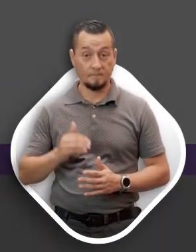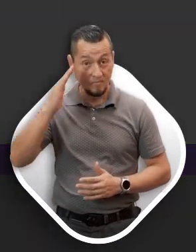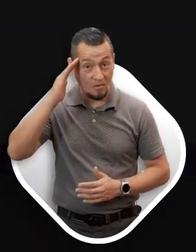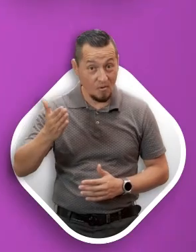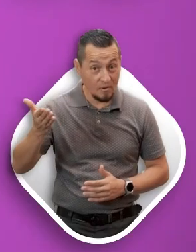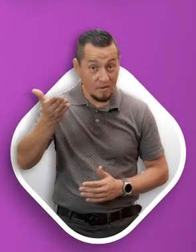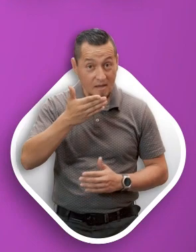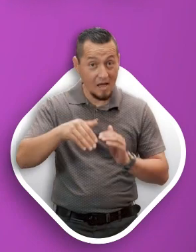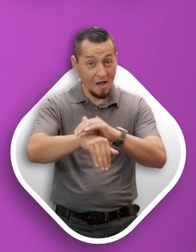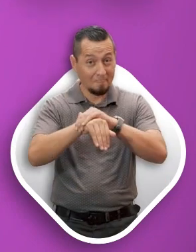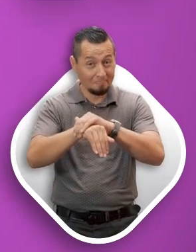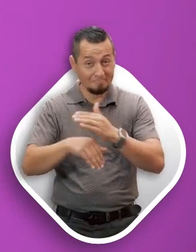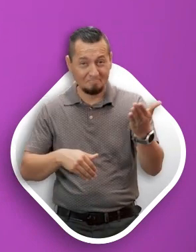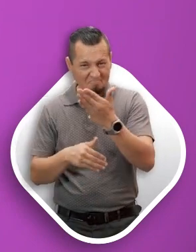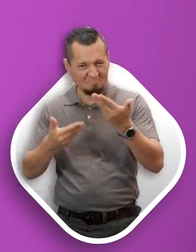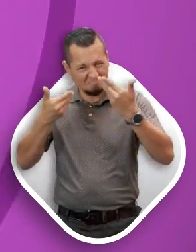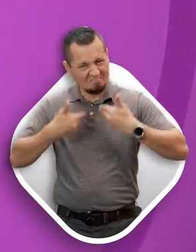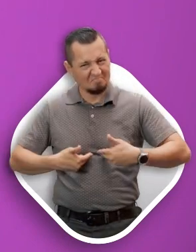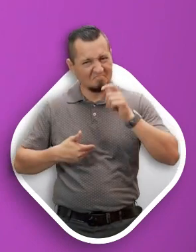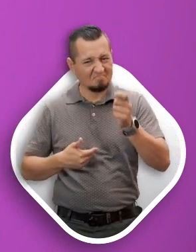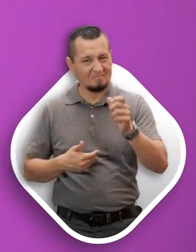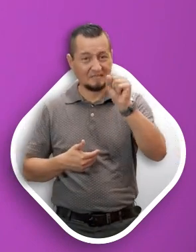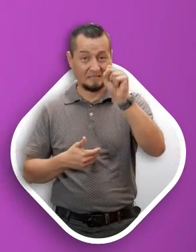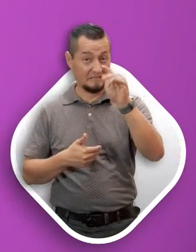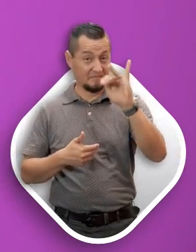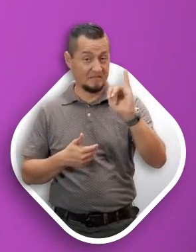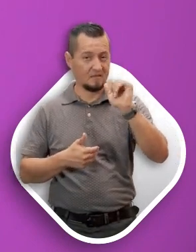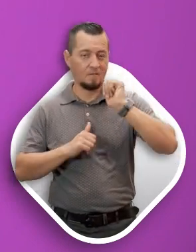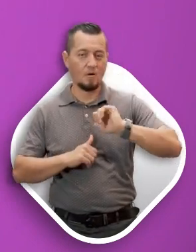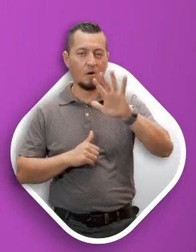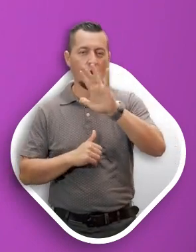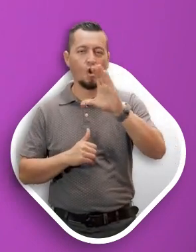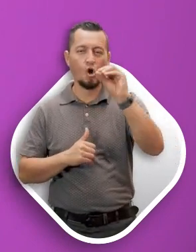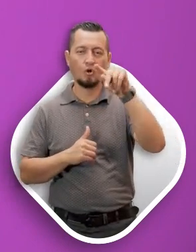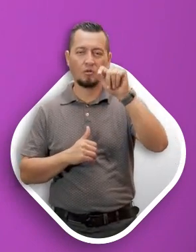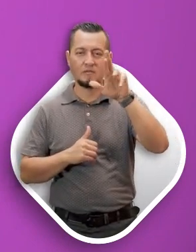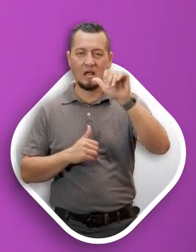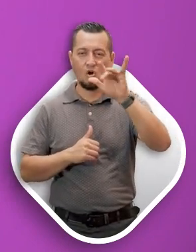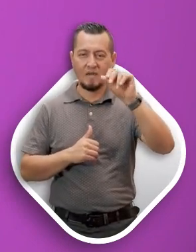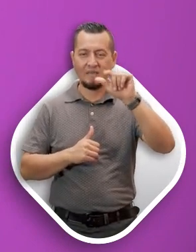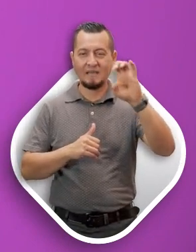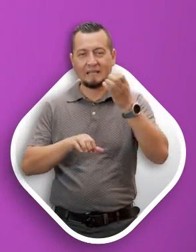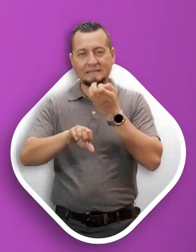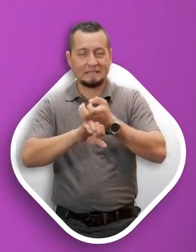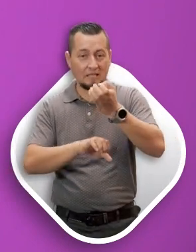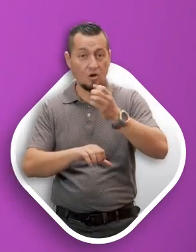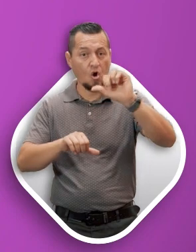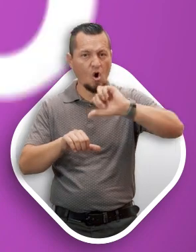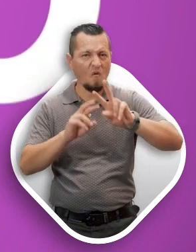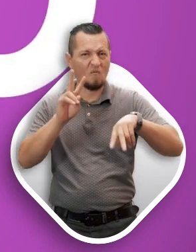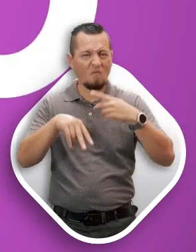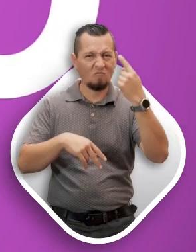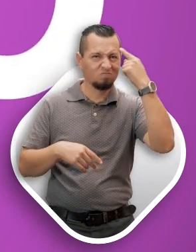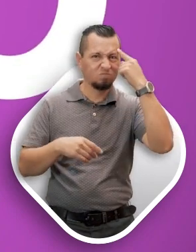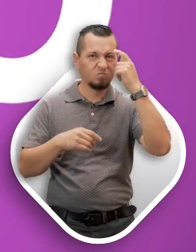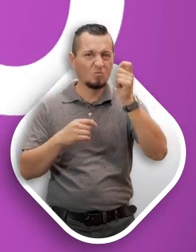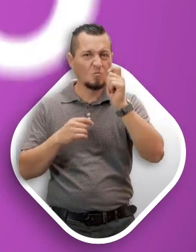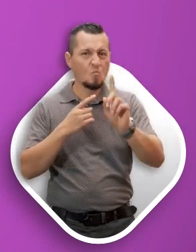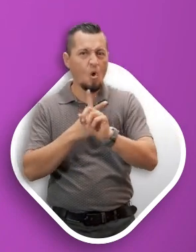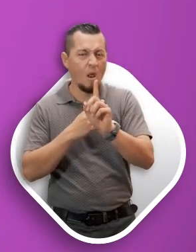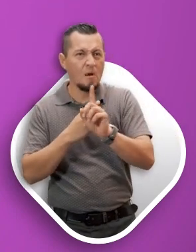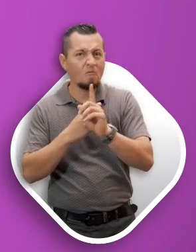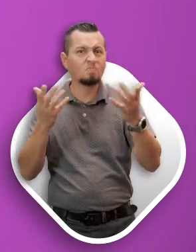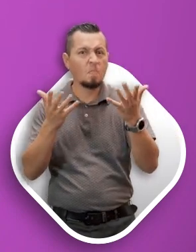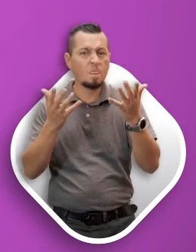¡Hola amiguitas y amiguitos! ¿Me recuerdan? Soy Steffi, de la Contraloría del Estado. Hoy vamos a resolver un gran reto,